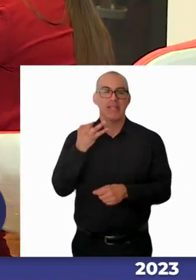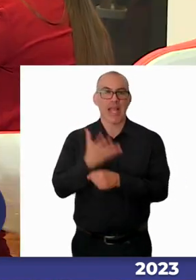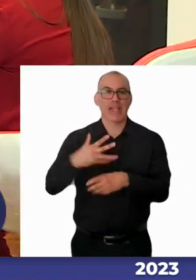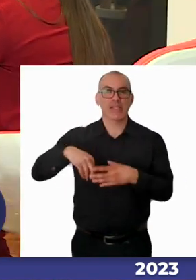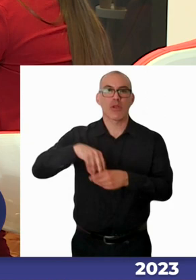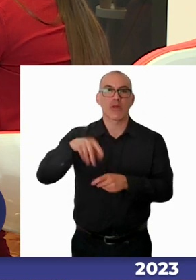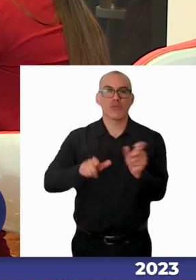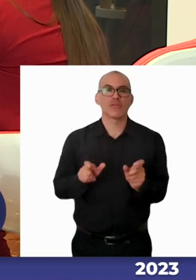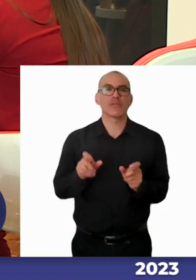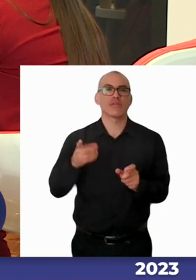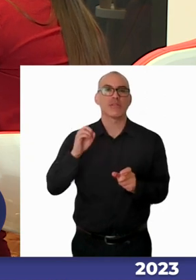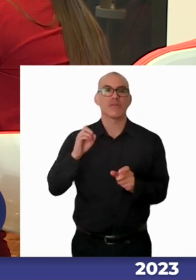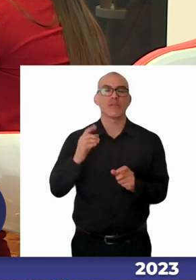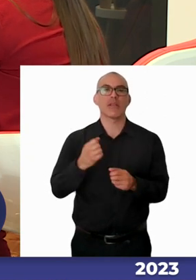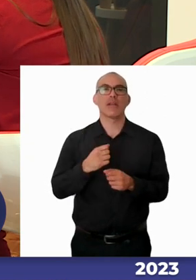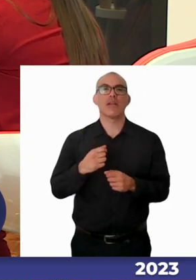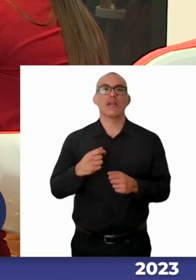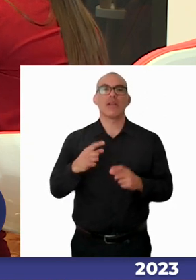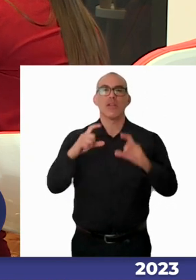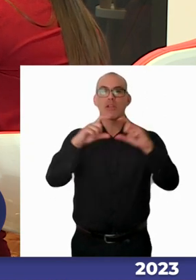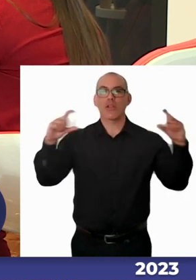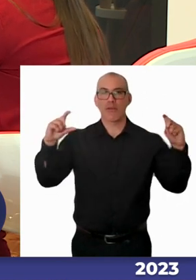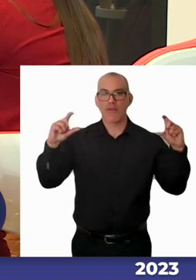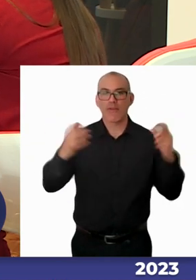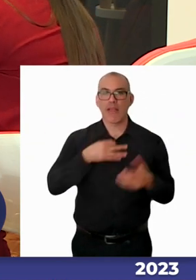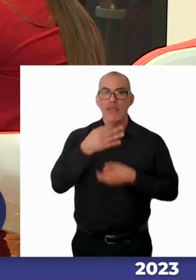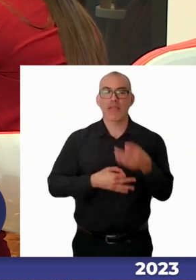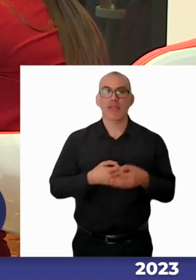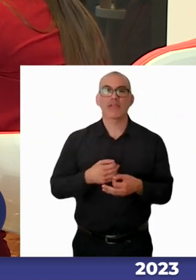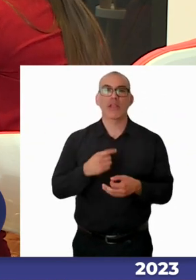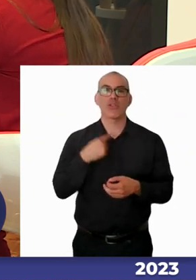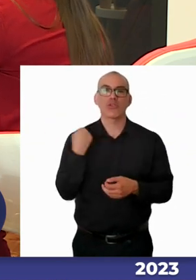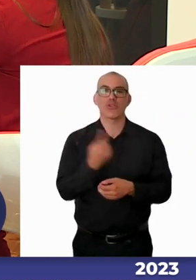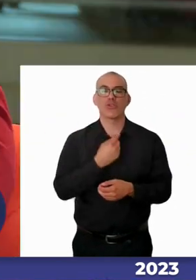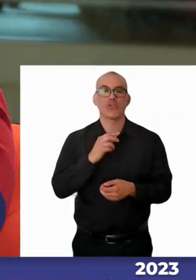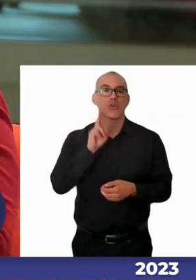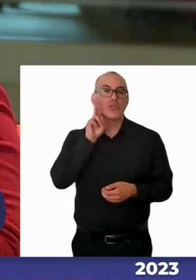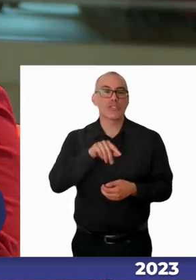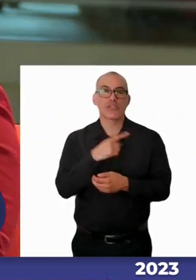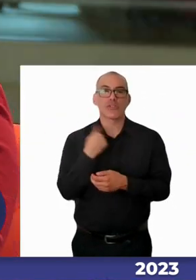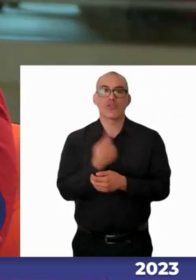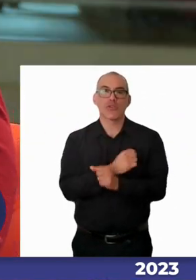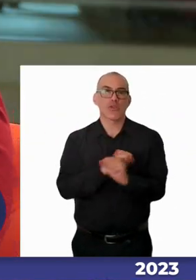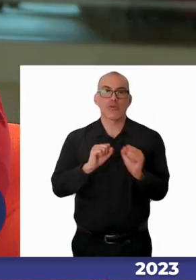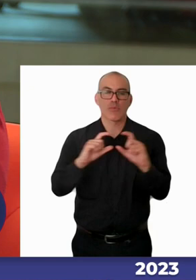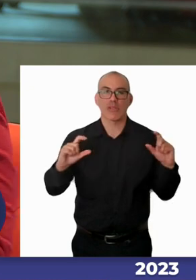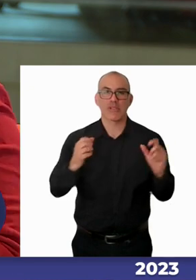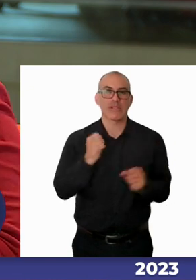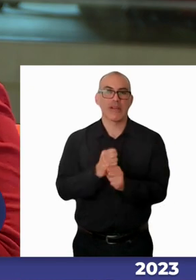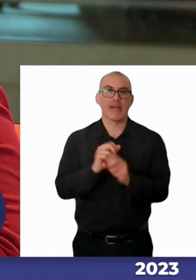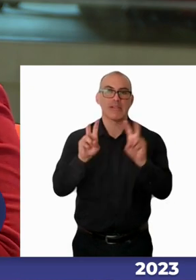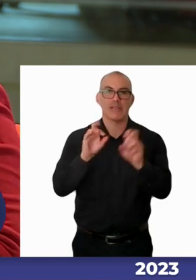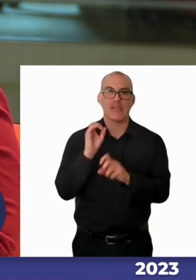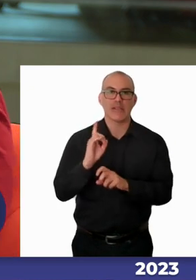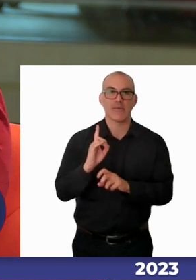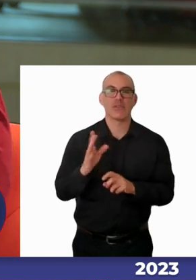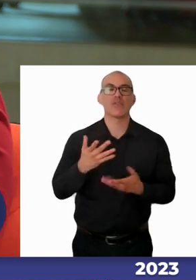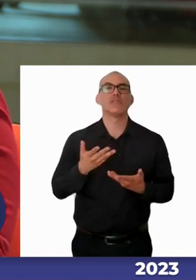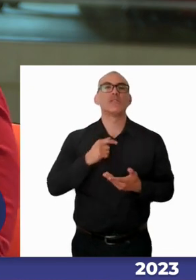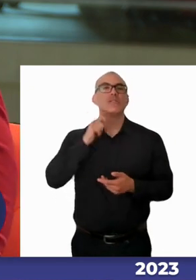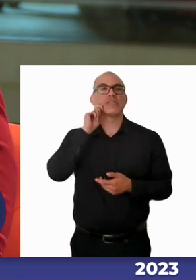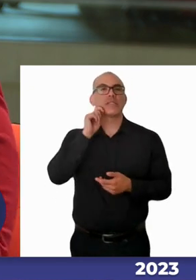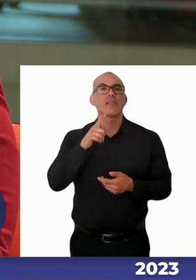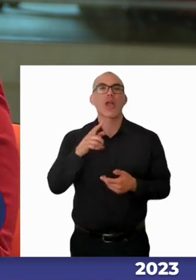hemos estado y hemos conseguido en base a esta lucha también que la universidad y que en este caso nos reconociera ¿cómo nos